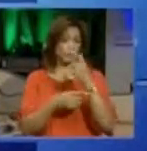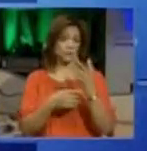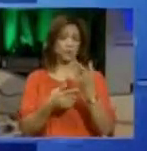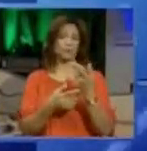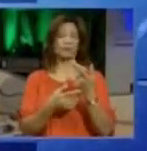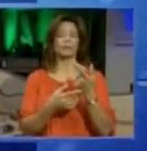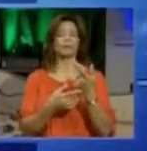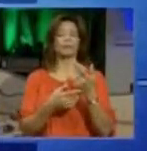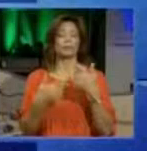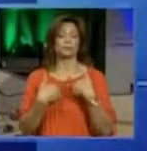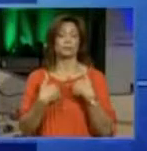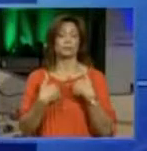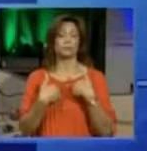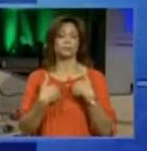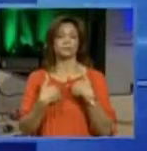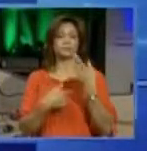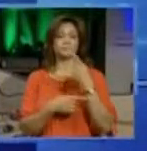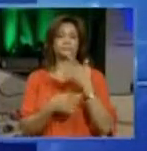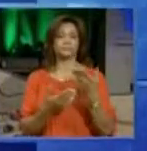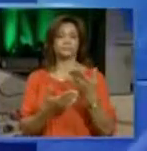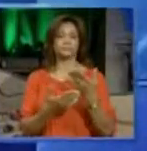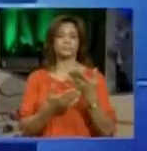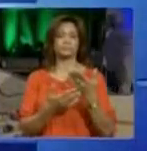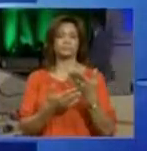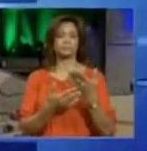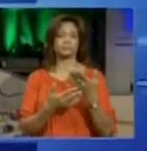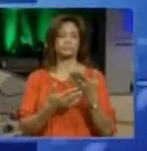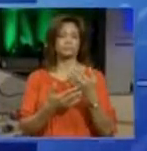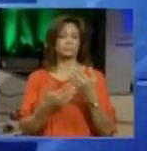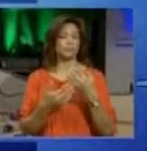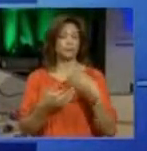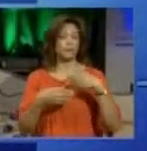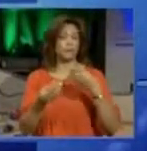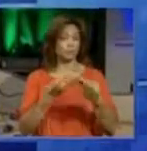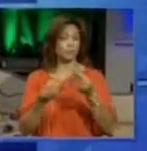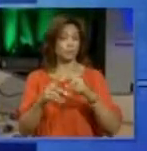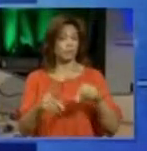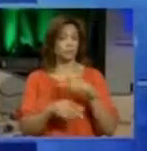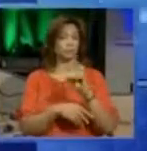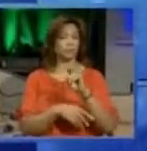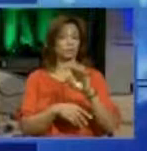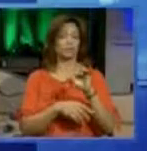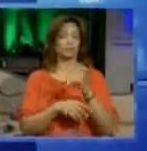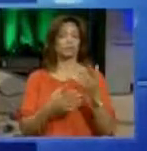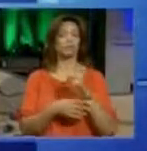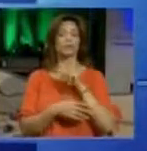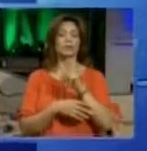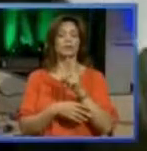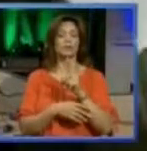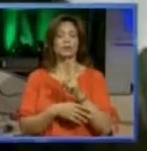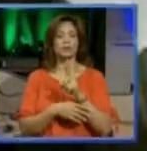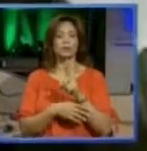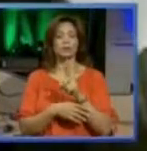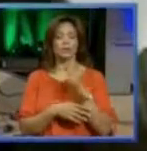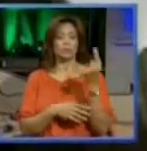conspirar para distribuir narcóticos o sustancias controladas? La realidad es